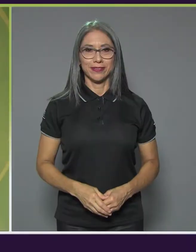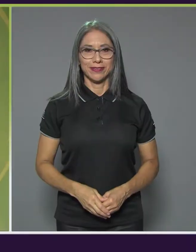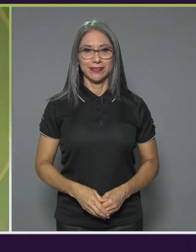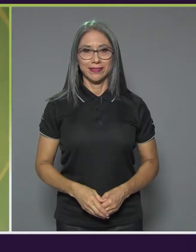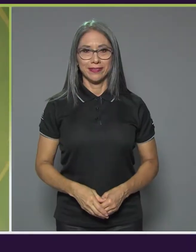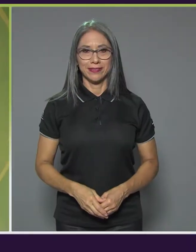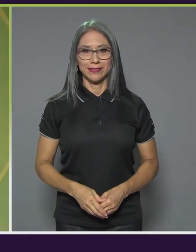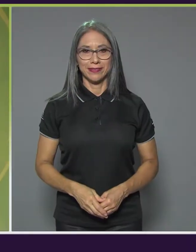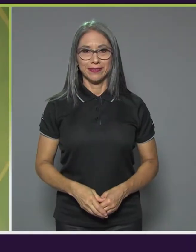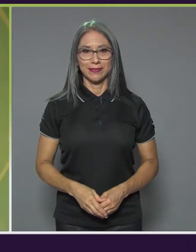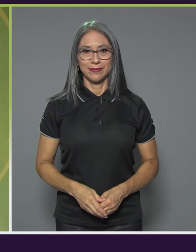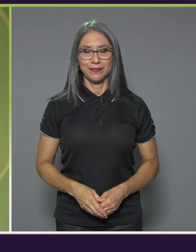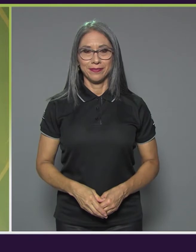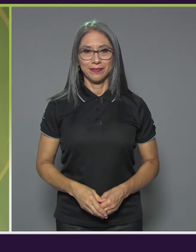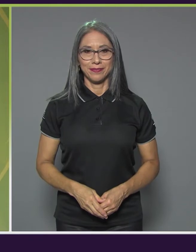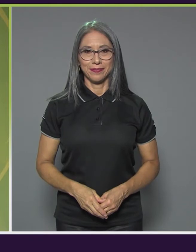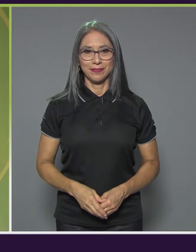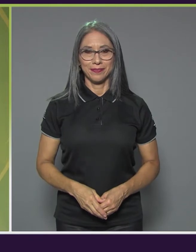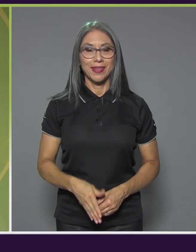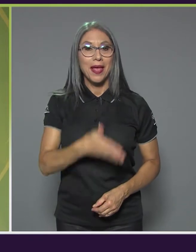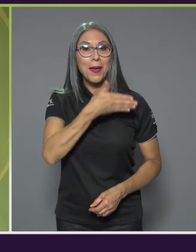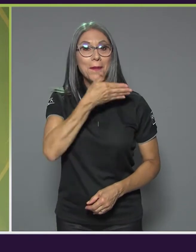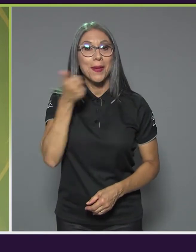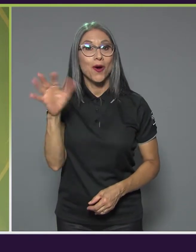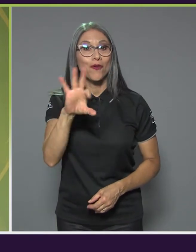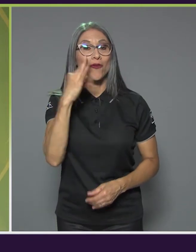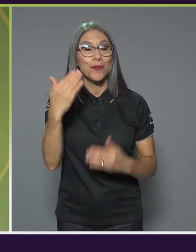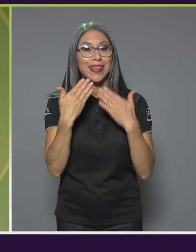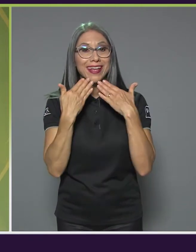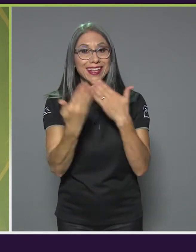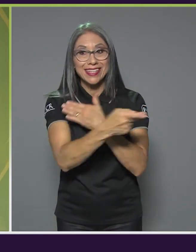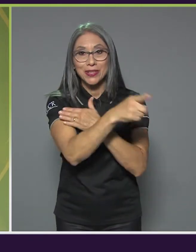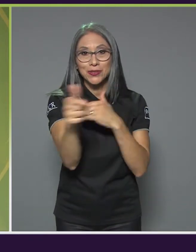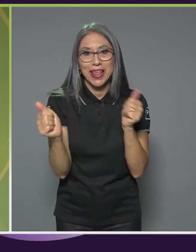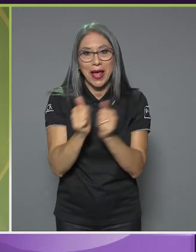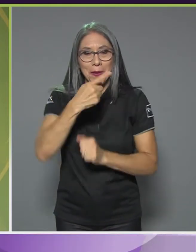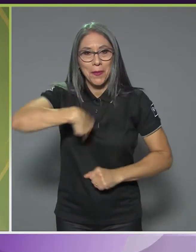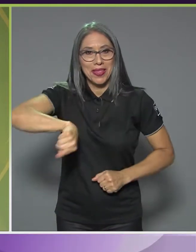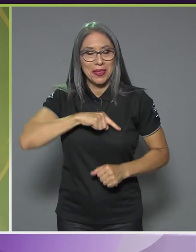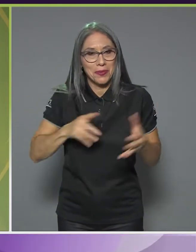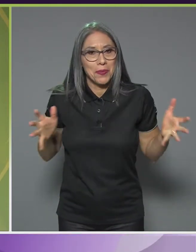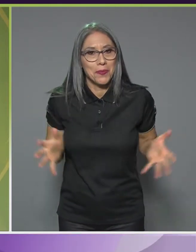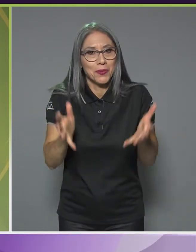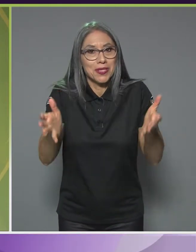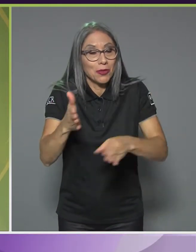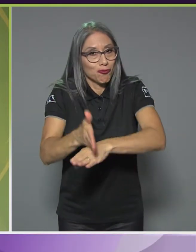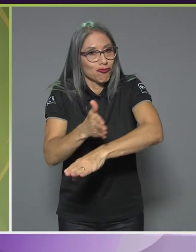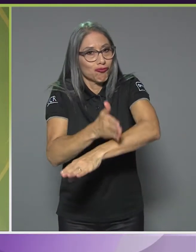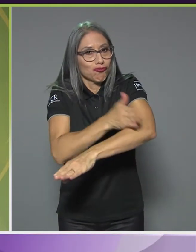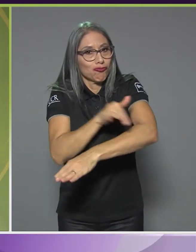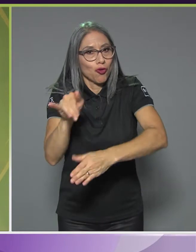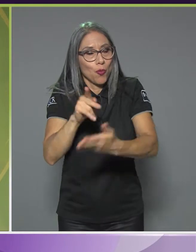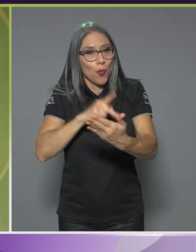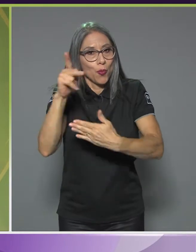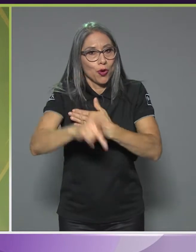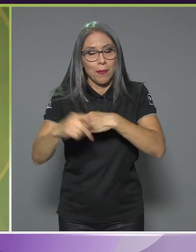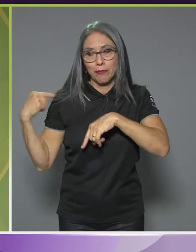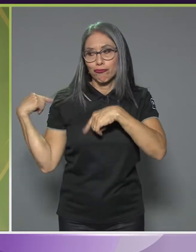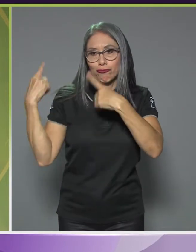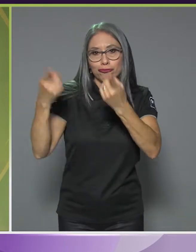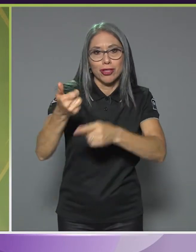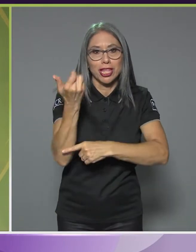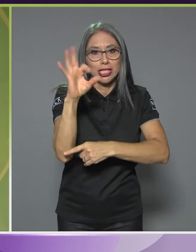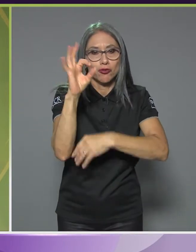La mejor forma de retribuirle que nos haya acompañado e impulsado a crecer como programa durante estos 19 años de Nexus